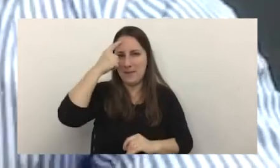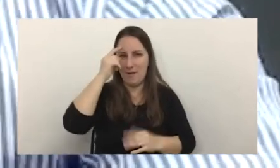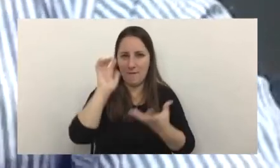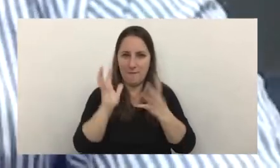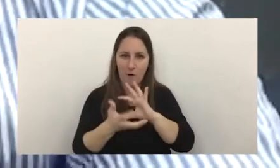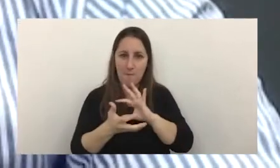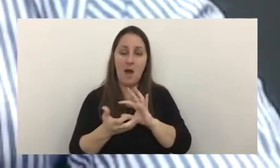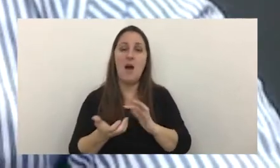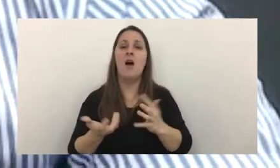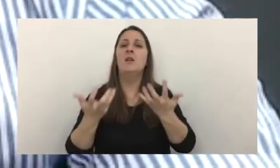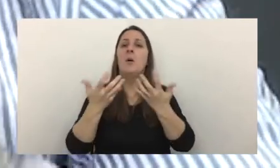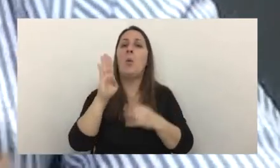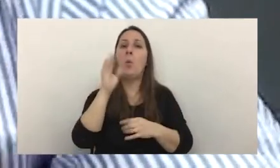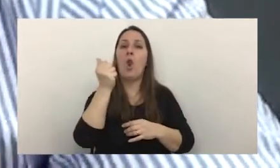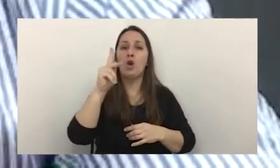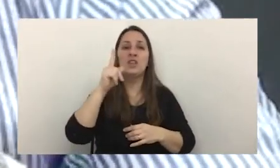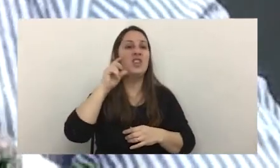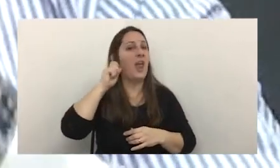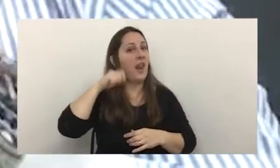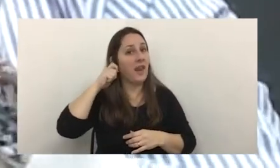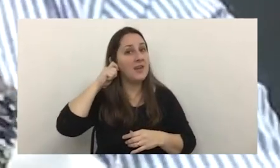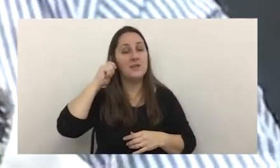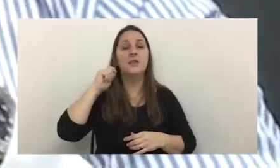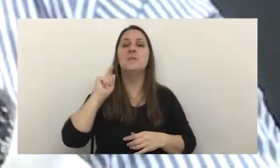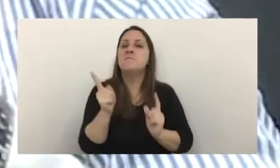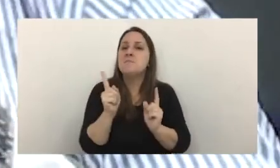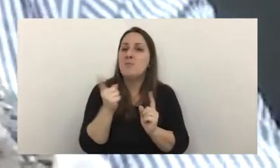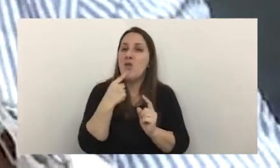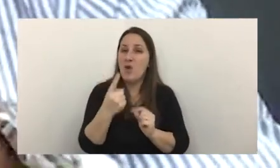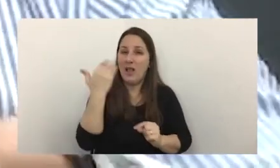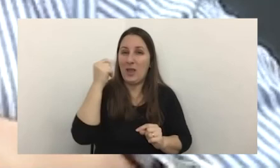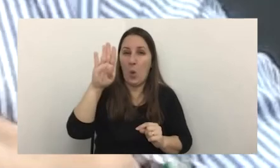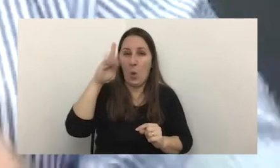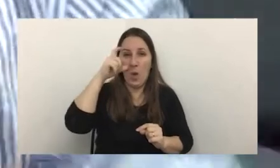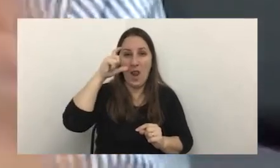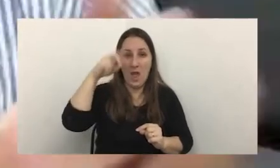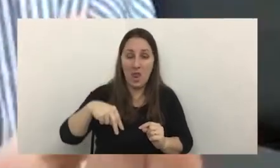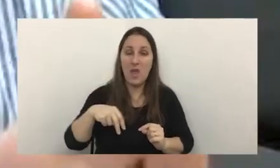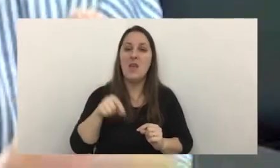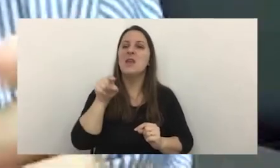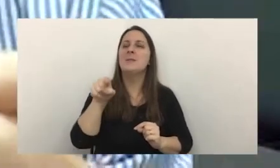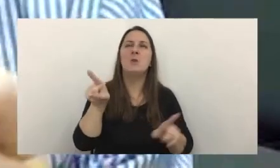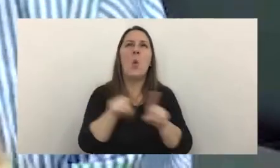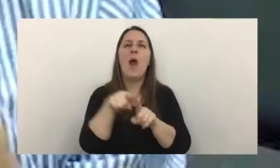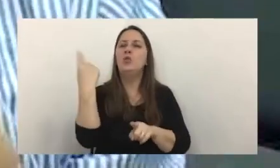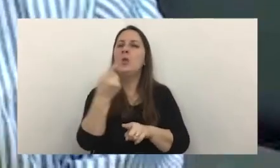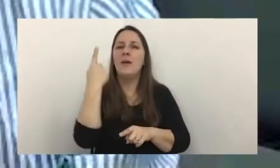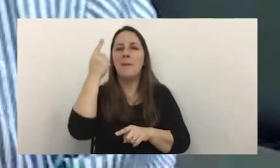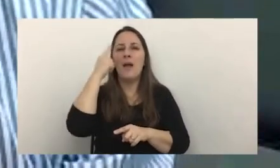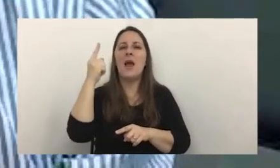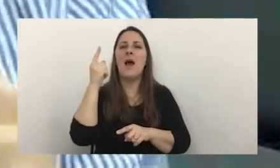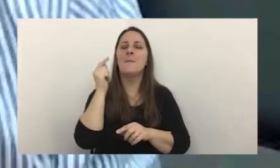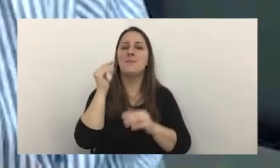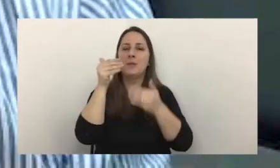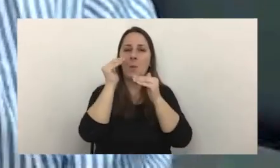funcionamiento de la blockchain asegura como bien lo explicó Belén que esa imagínense pequeñas